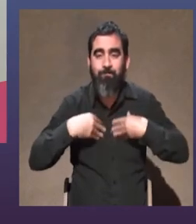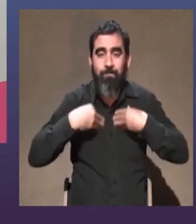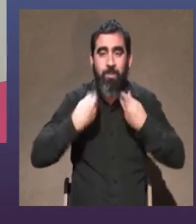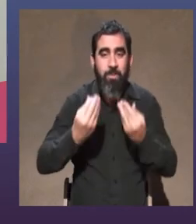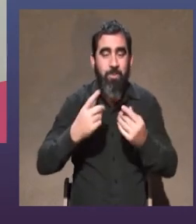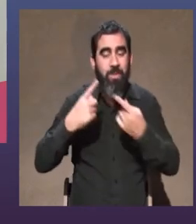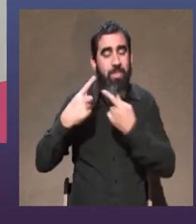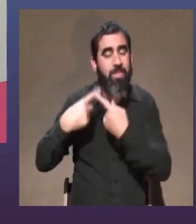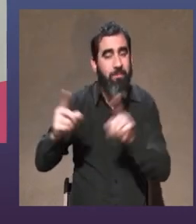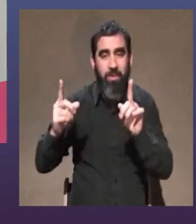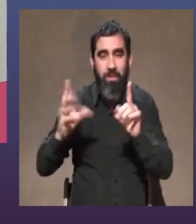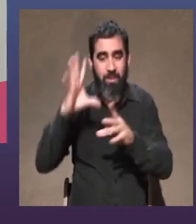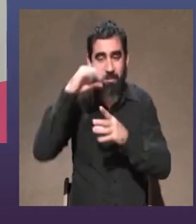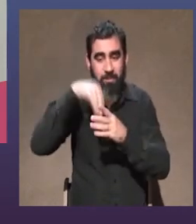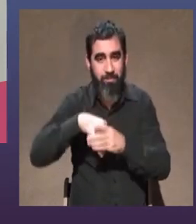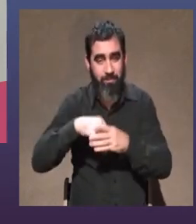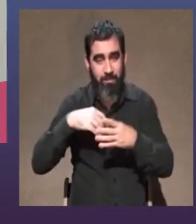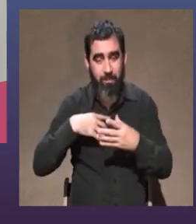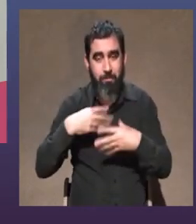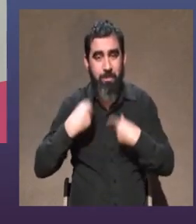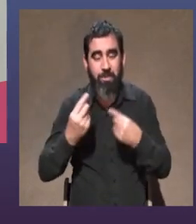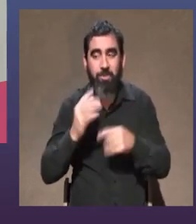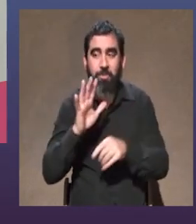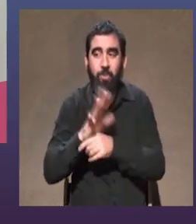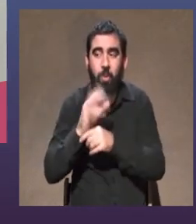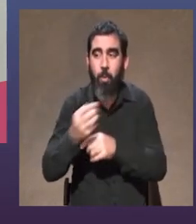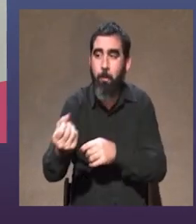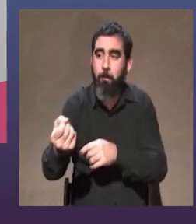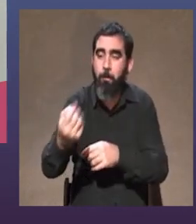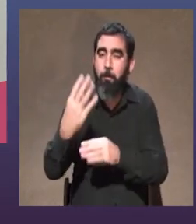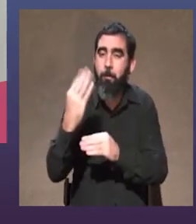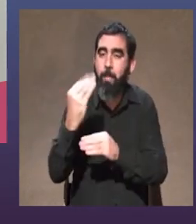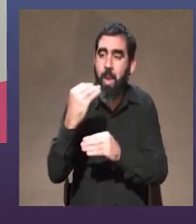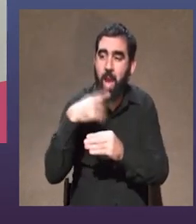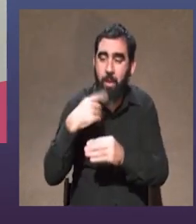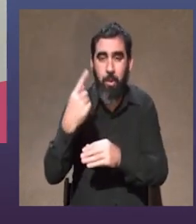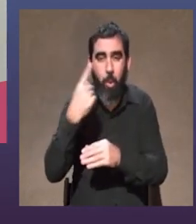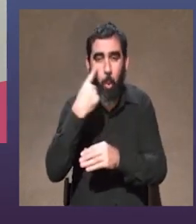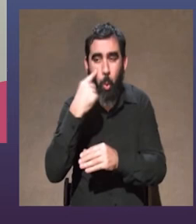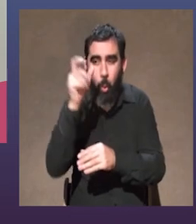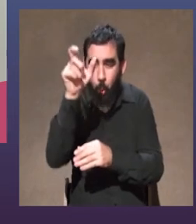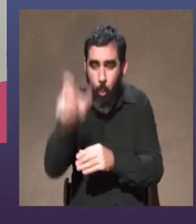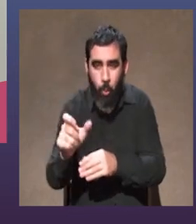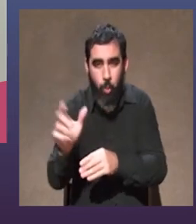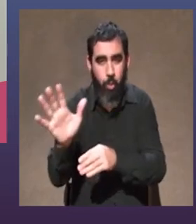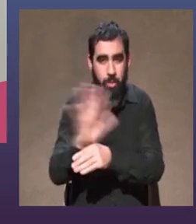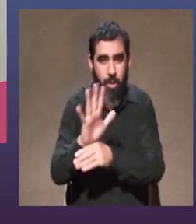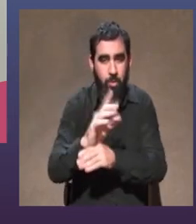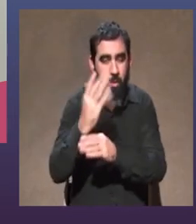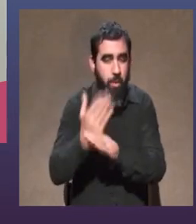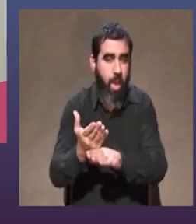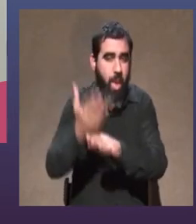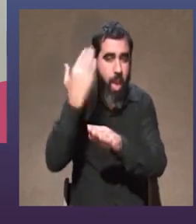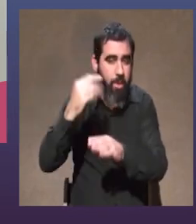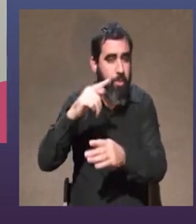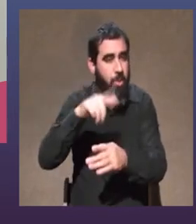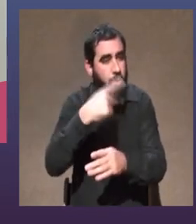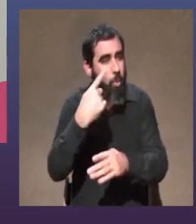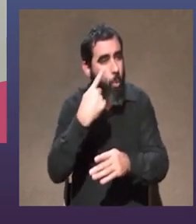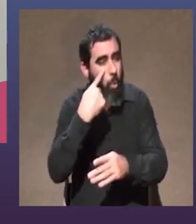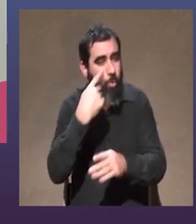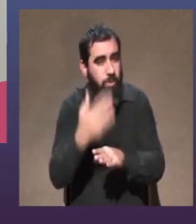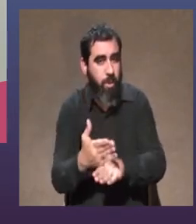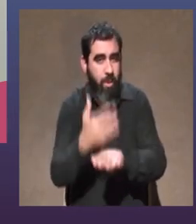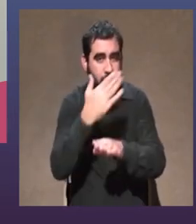algo diferente siente que le están hablando siente que conoce a esos personajes de otro tiempo de otro